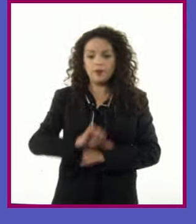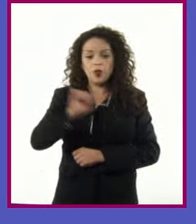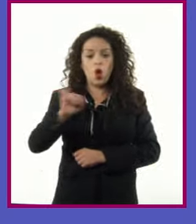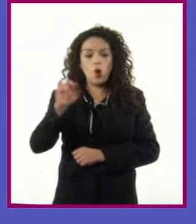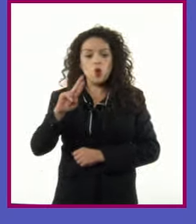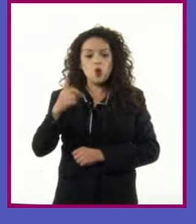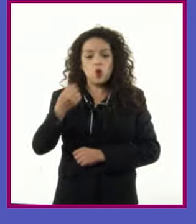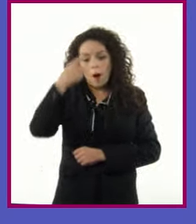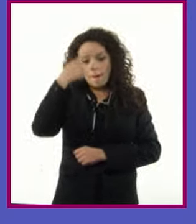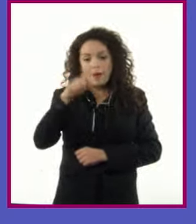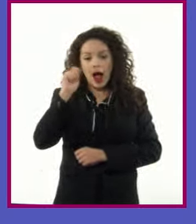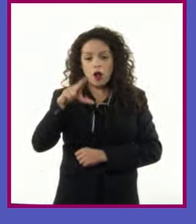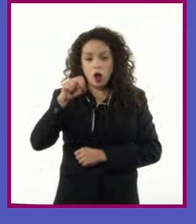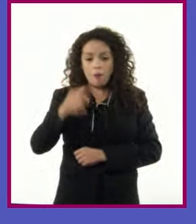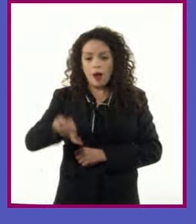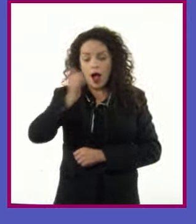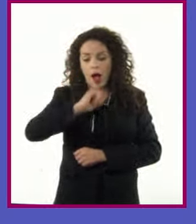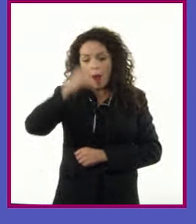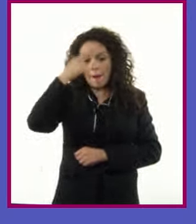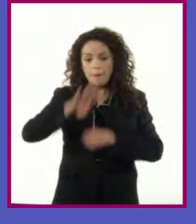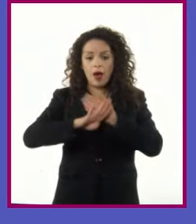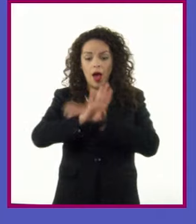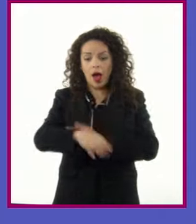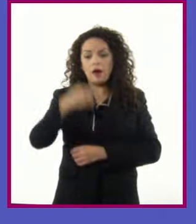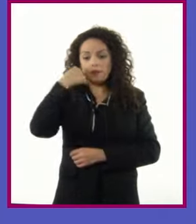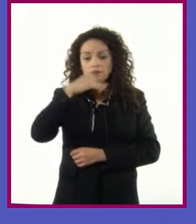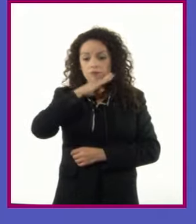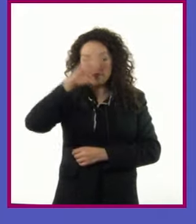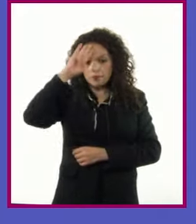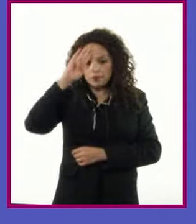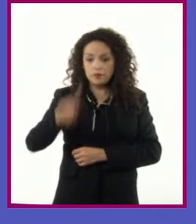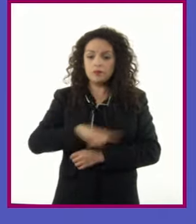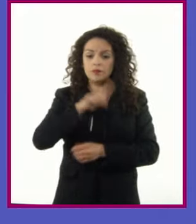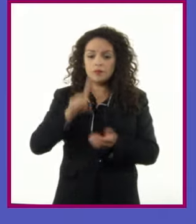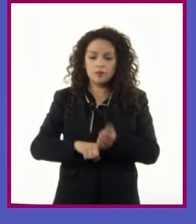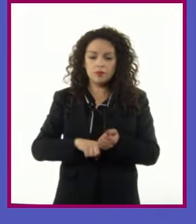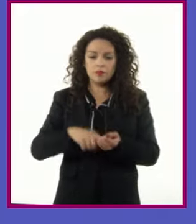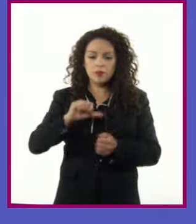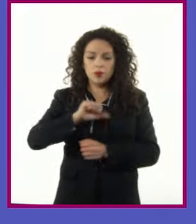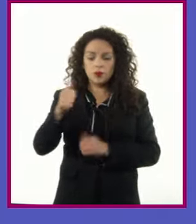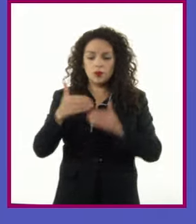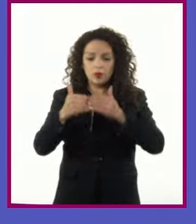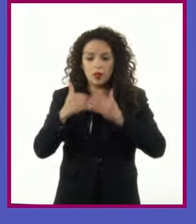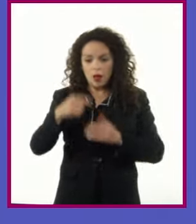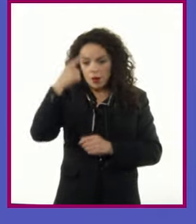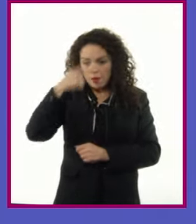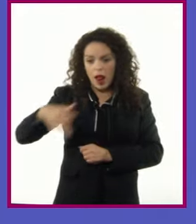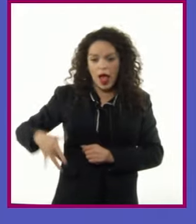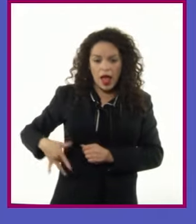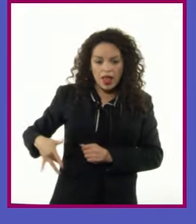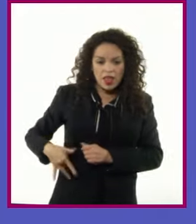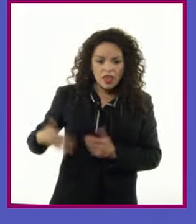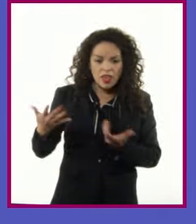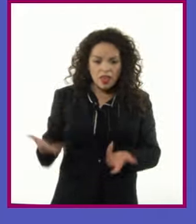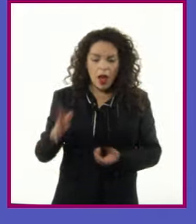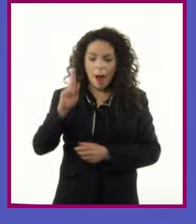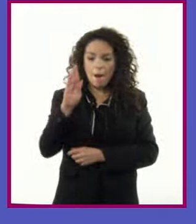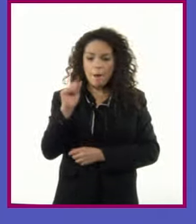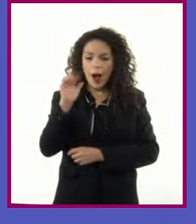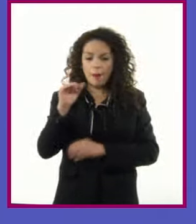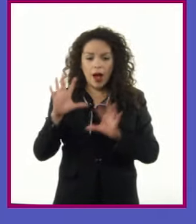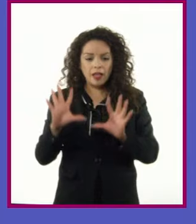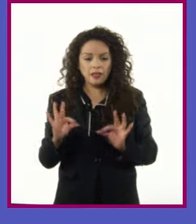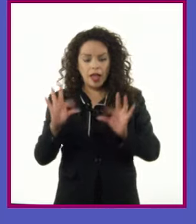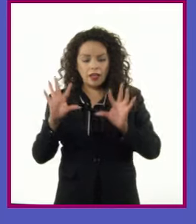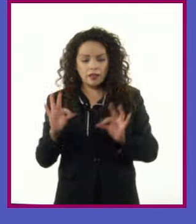exceso de bilis La raíz para el tratamiento de hernia, hígado irritado y úlceras estomacales La baba del nopal